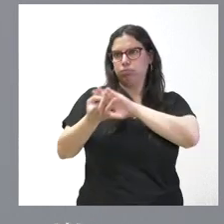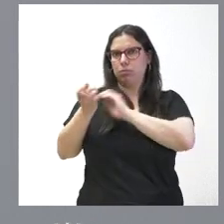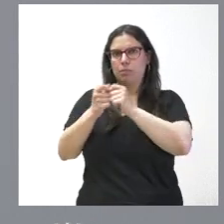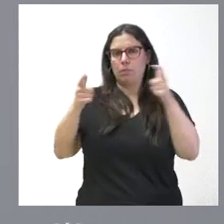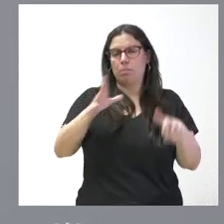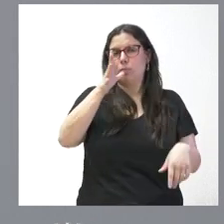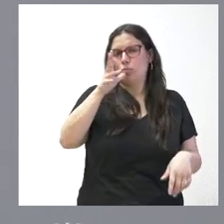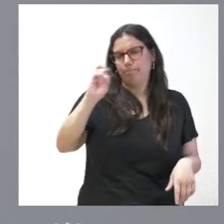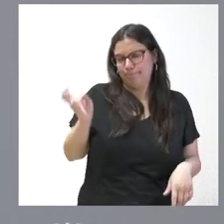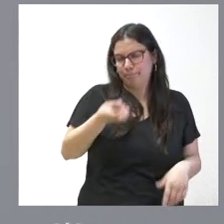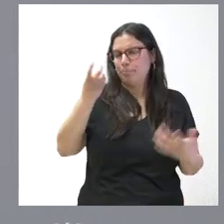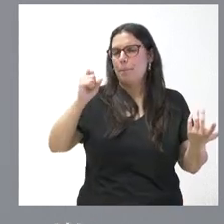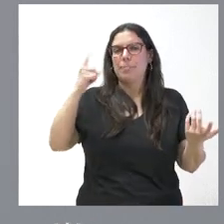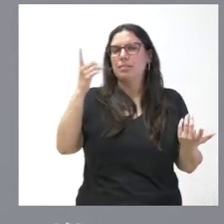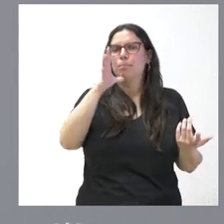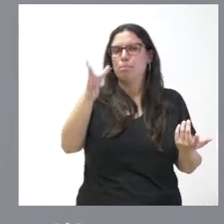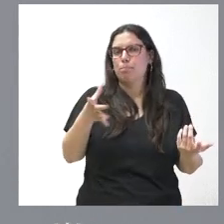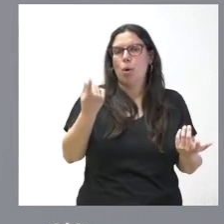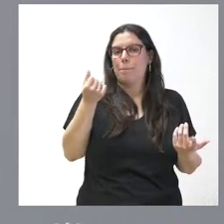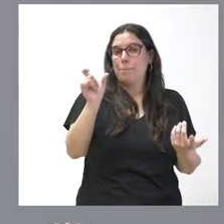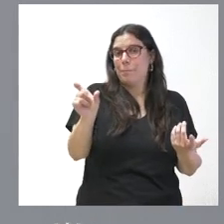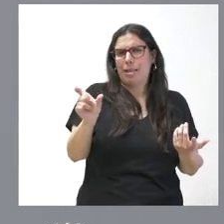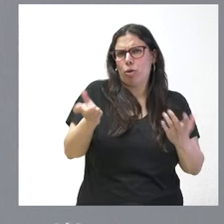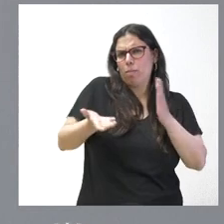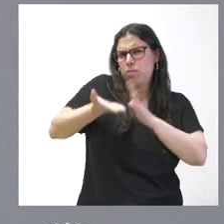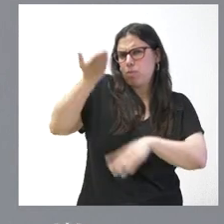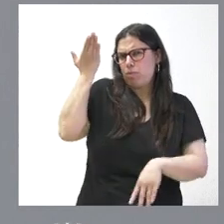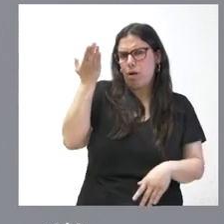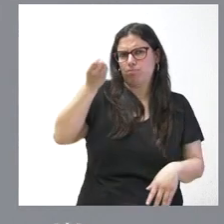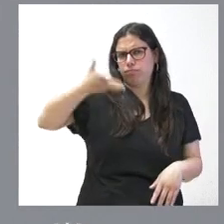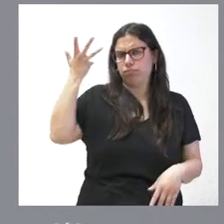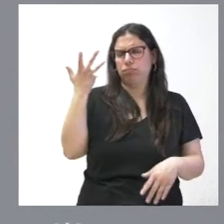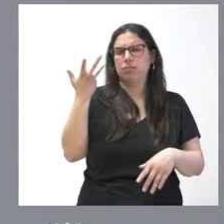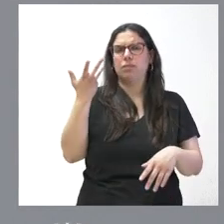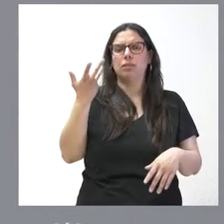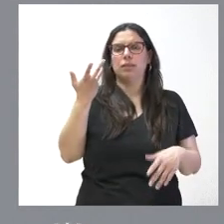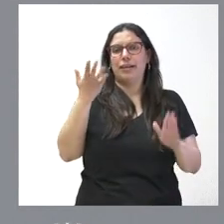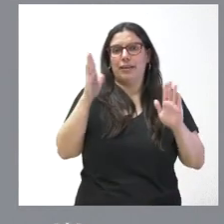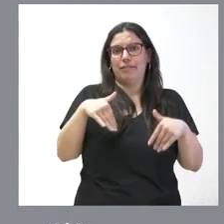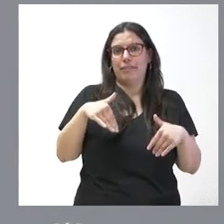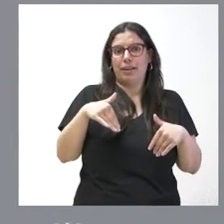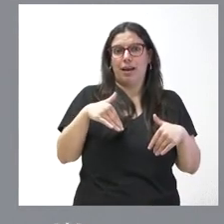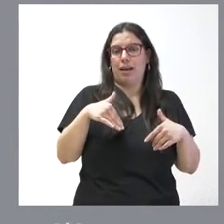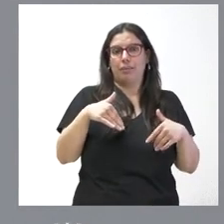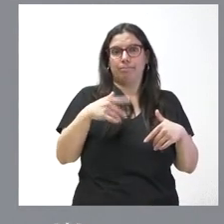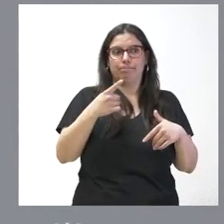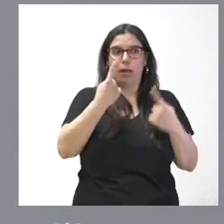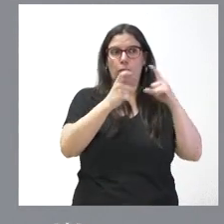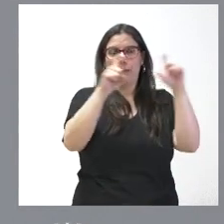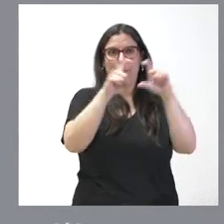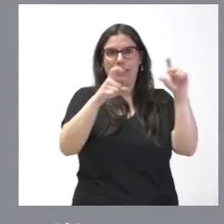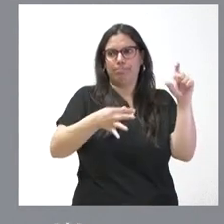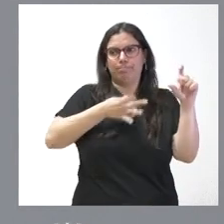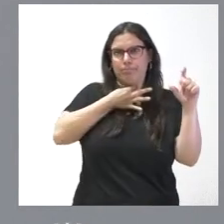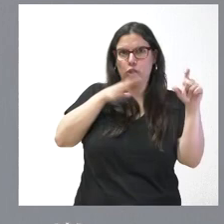son varias pero fundamentalmente es el incremento tan importante en los precios que hacen inviable financieramente para algunas empresas su